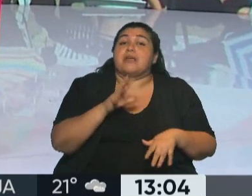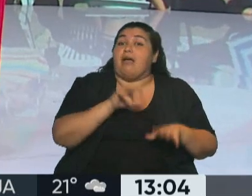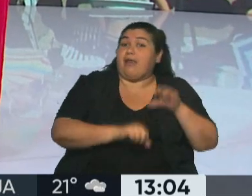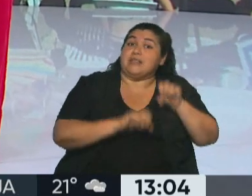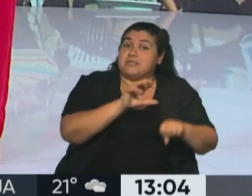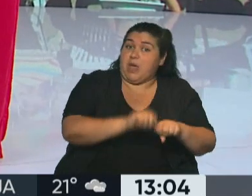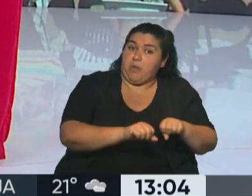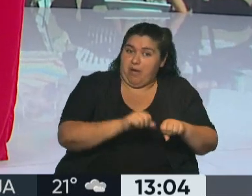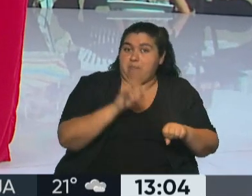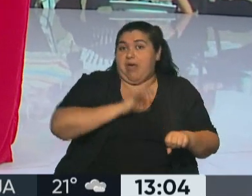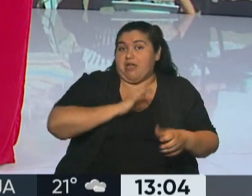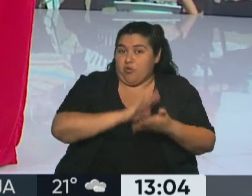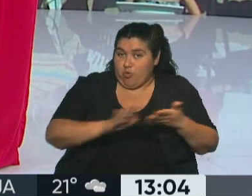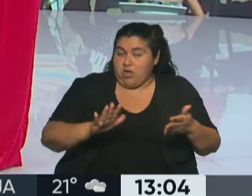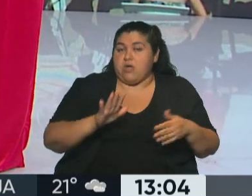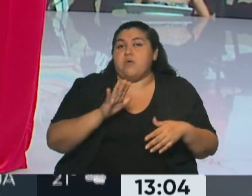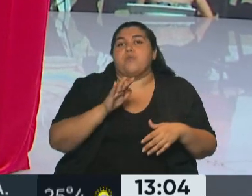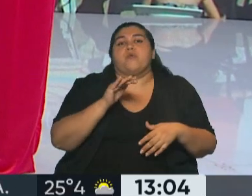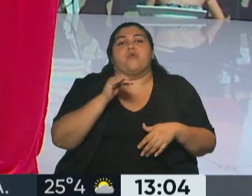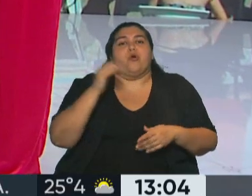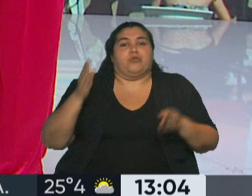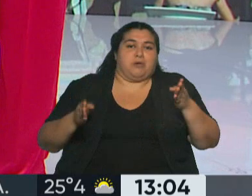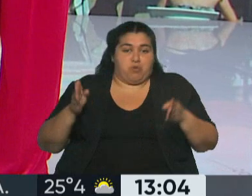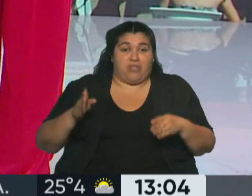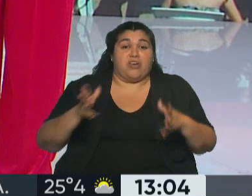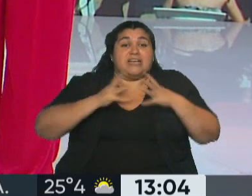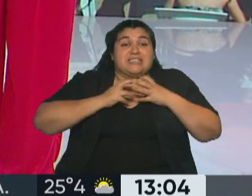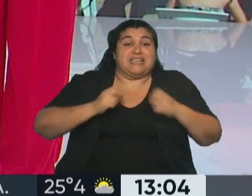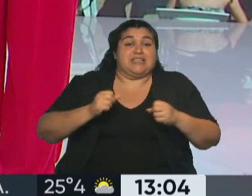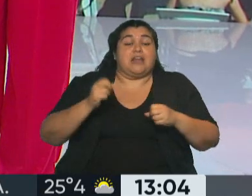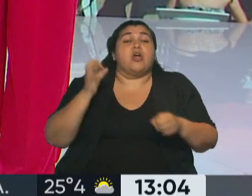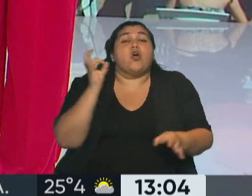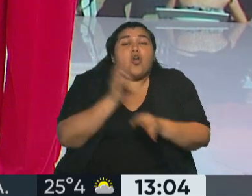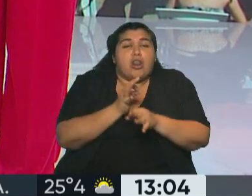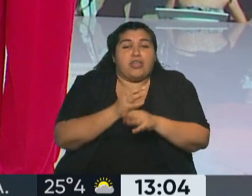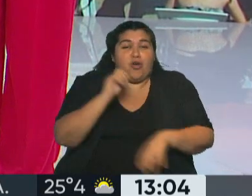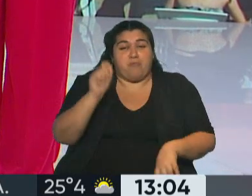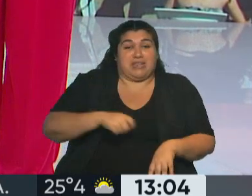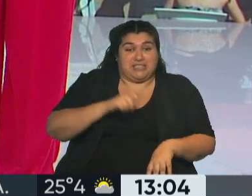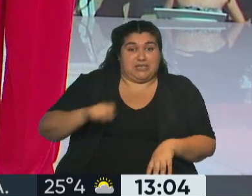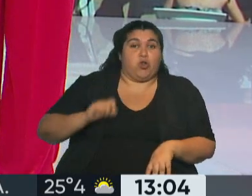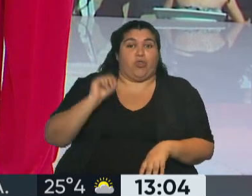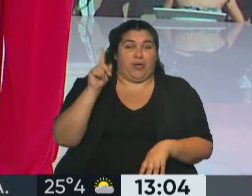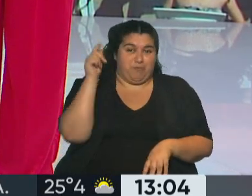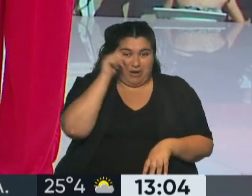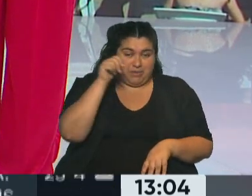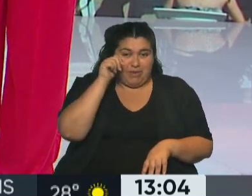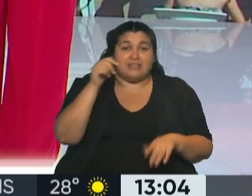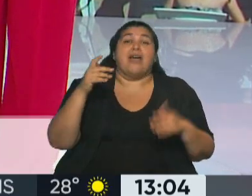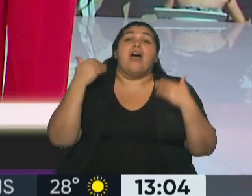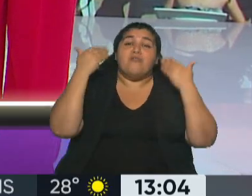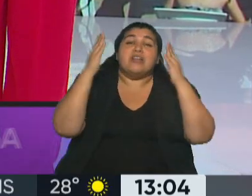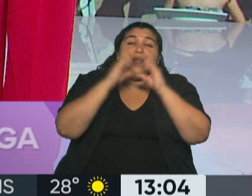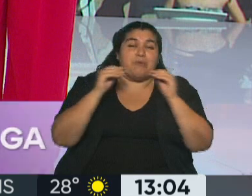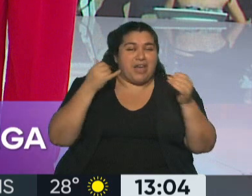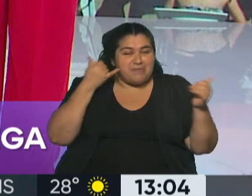Navidad, para el Año Nuevo y la temporada, claro. Oscar Cherubes, Secretario General del Colegio de Martilleros de Mar del Plata. Oscar, bienvenido y feliz Navidad ante todo. ¿Cómo